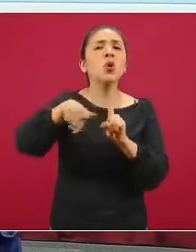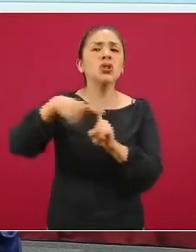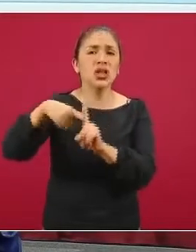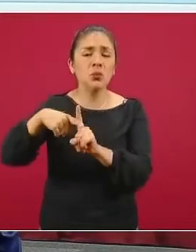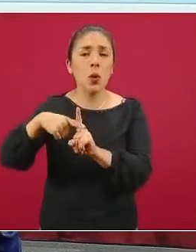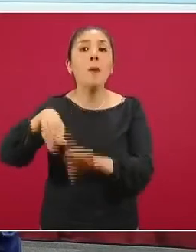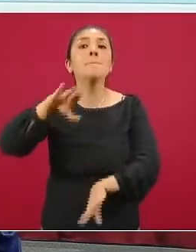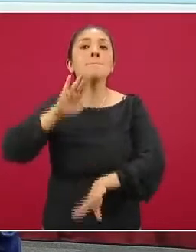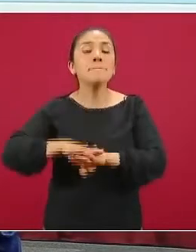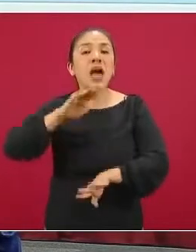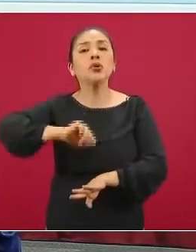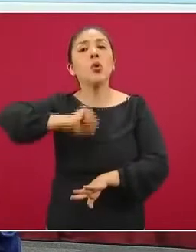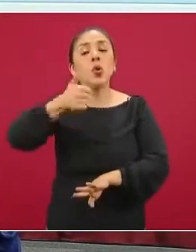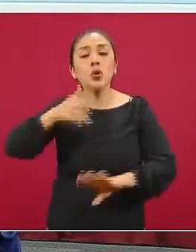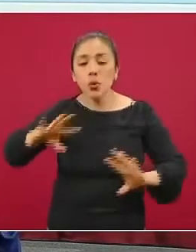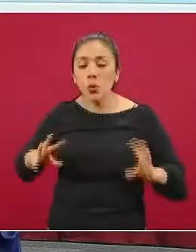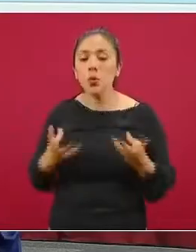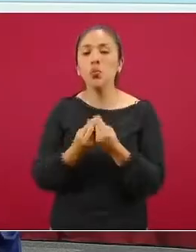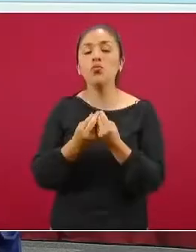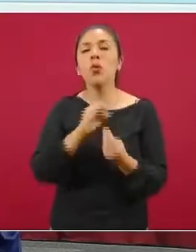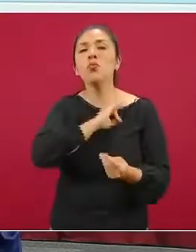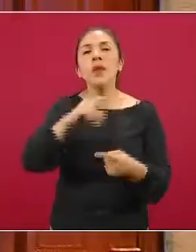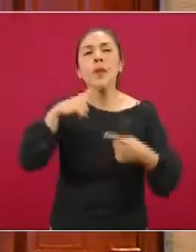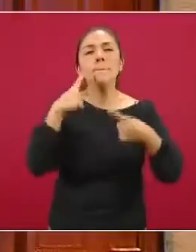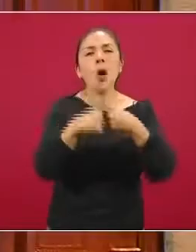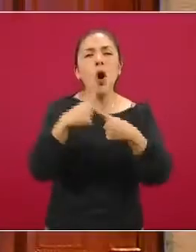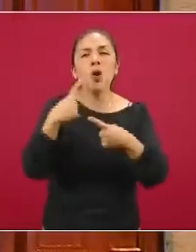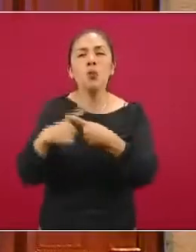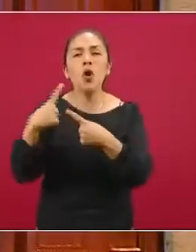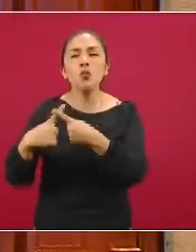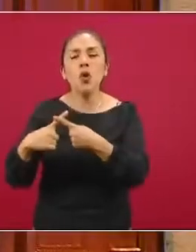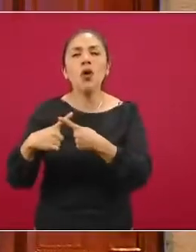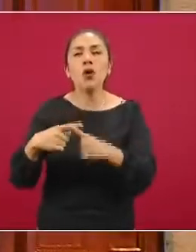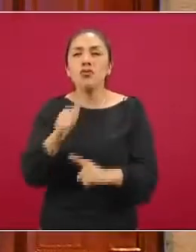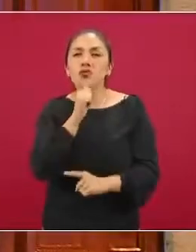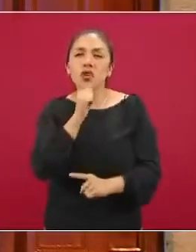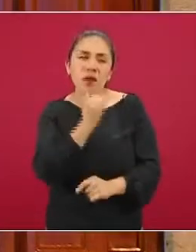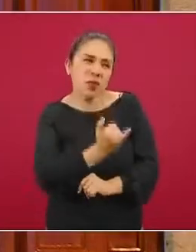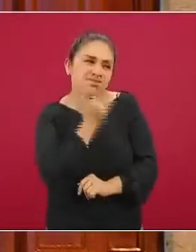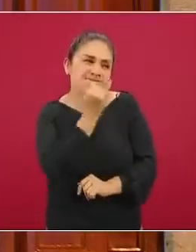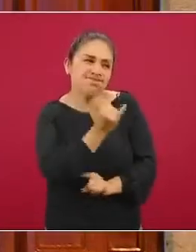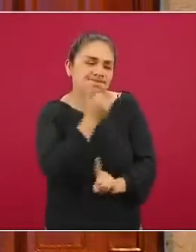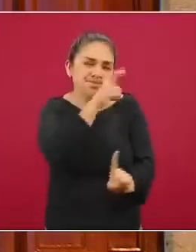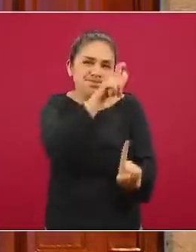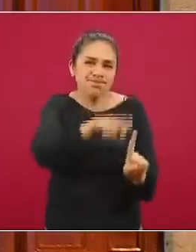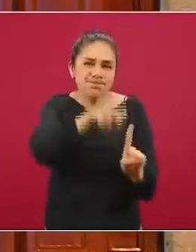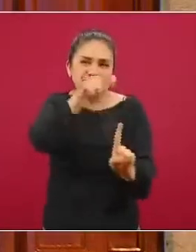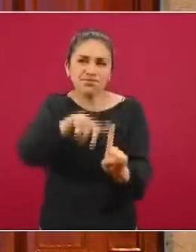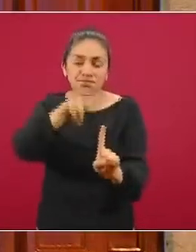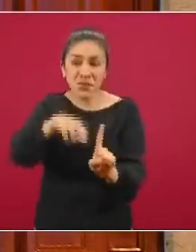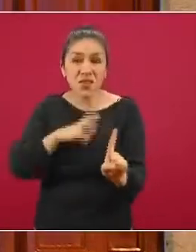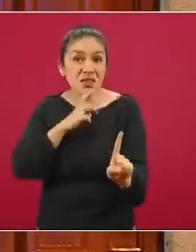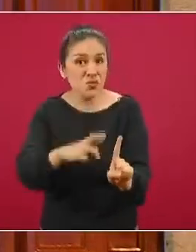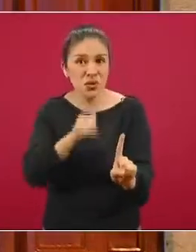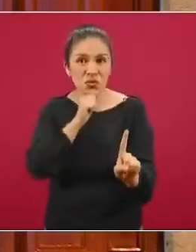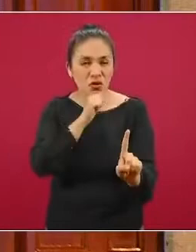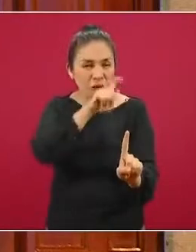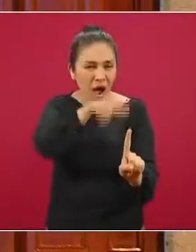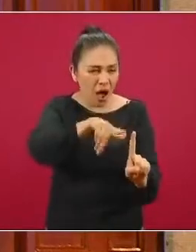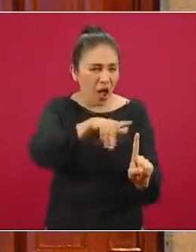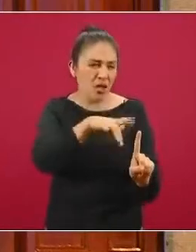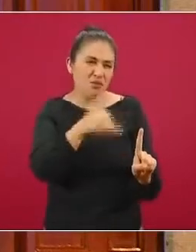que en su momento se suman por la multiplicación de los aún sospechosos por el porcentaje de positividad.